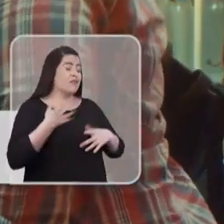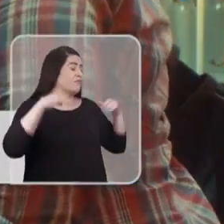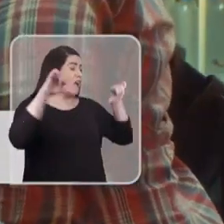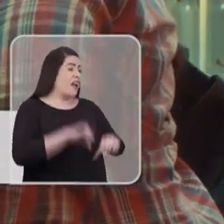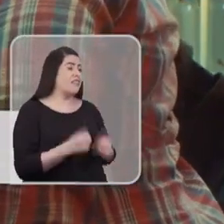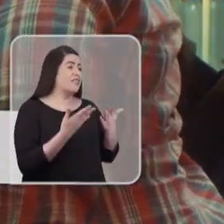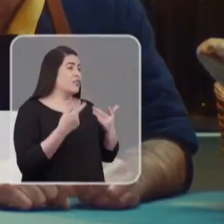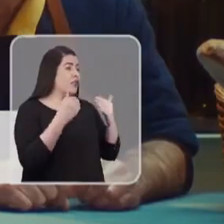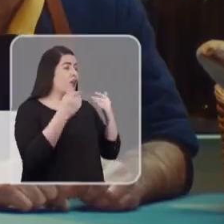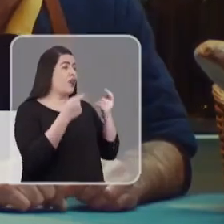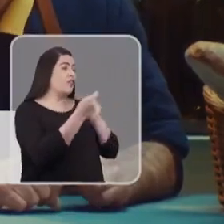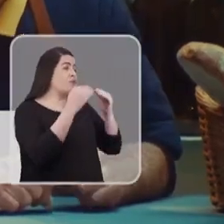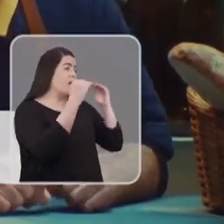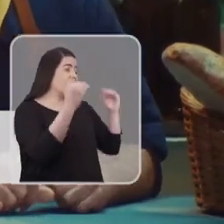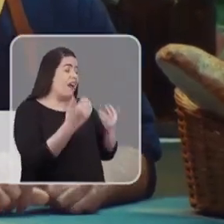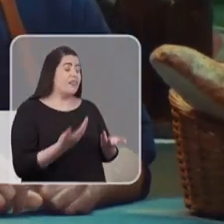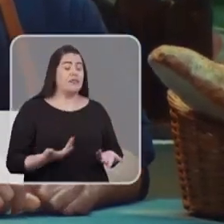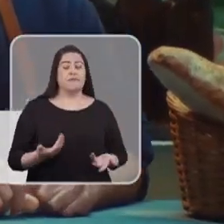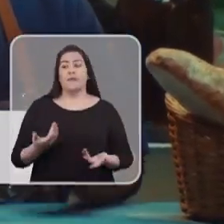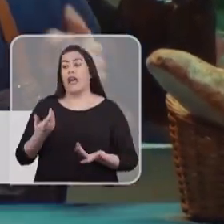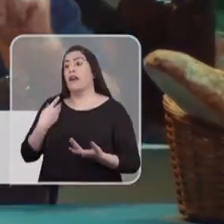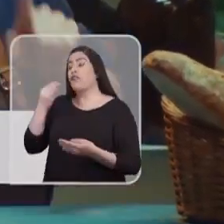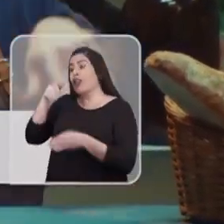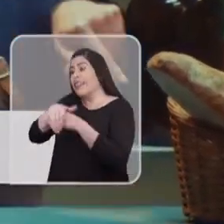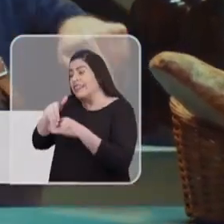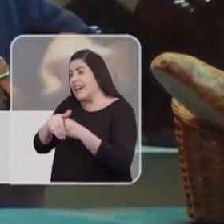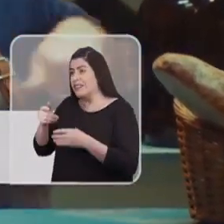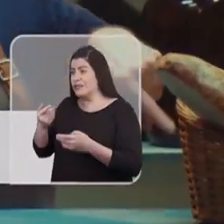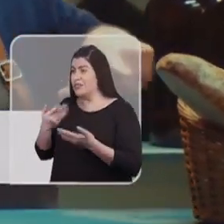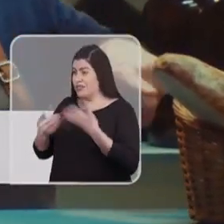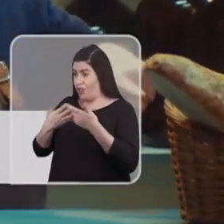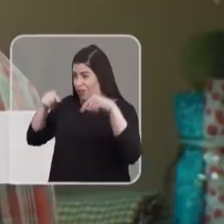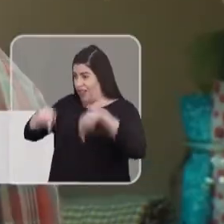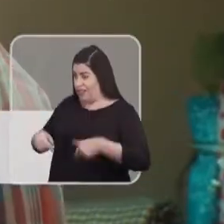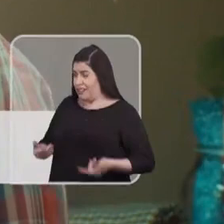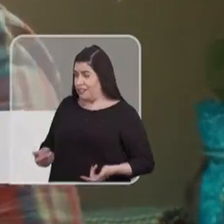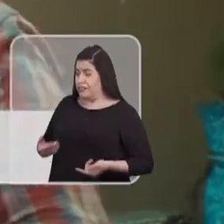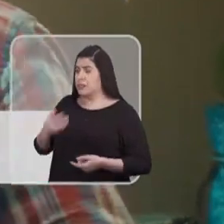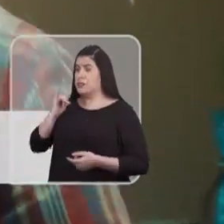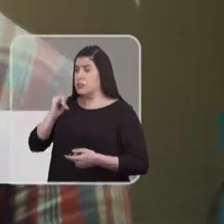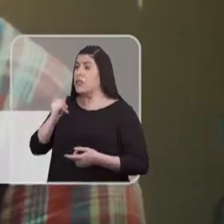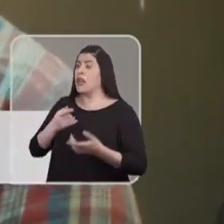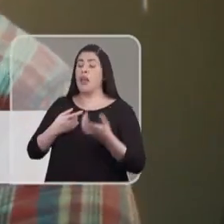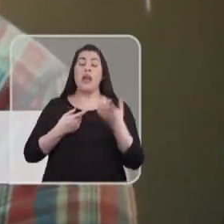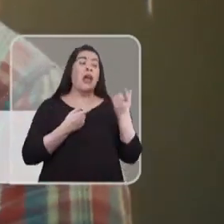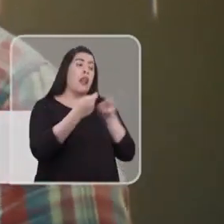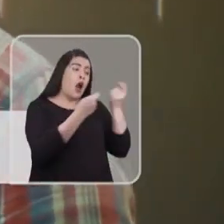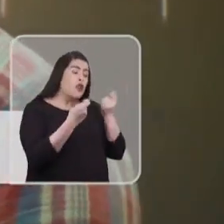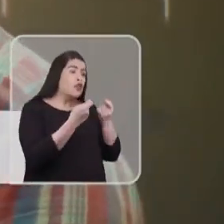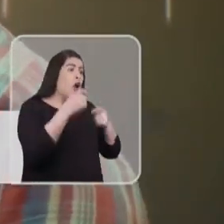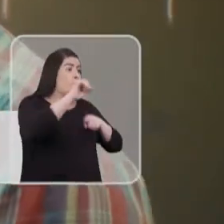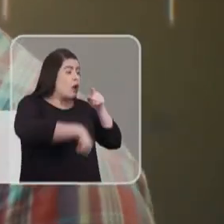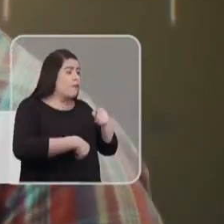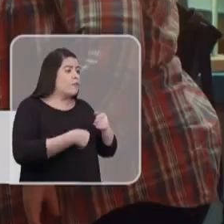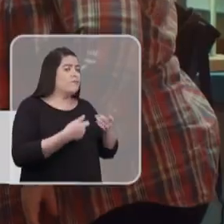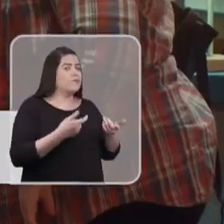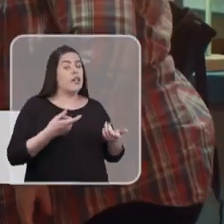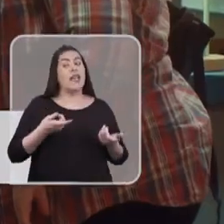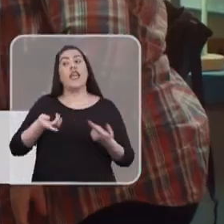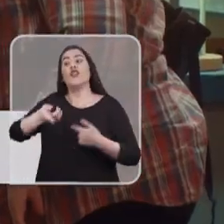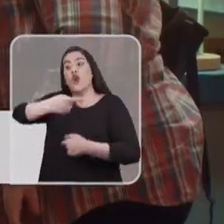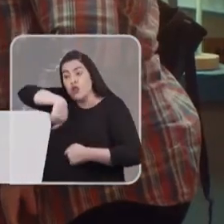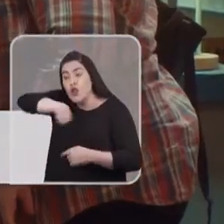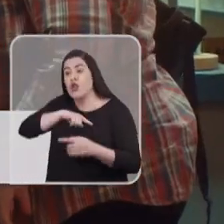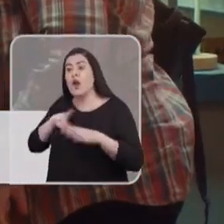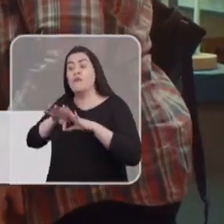Necesito economía estable. Sí, buenas tardes, pero ¿usted sabe dónde estamos aquí? Sí, pone el negocio de la prueba. Y